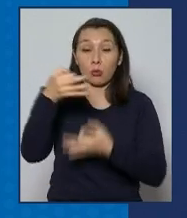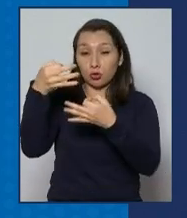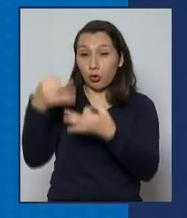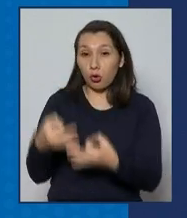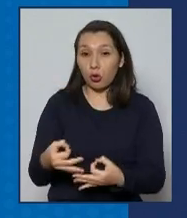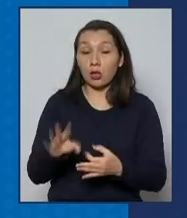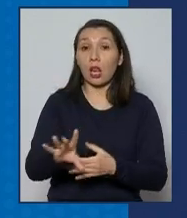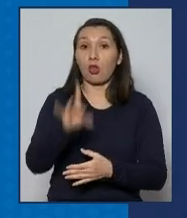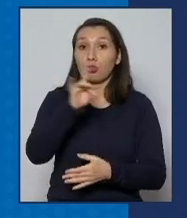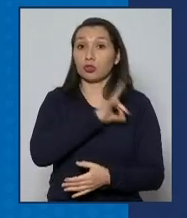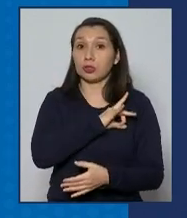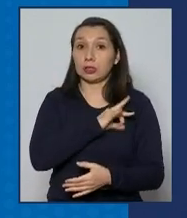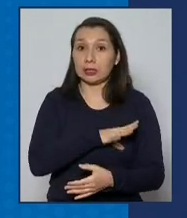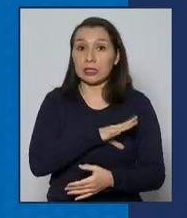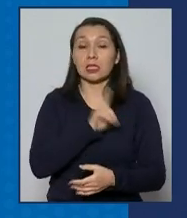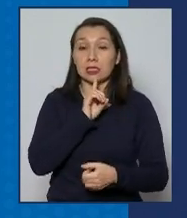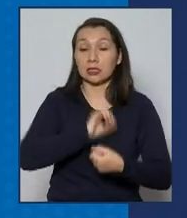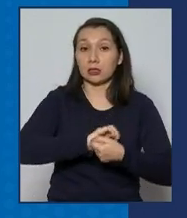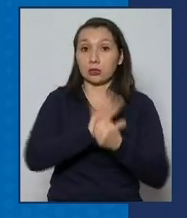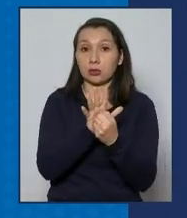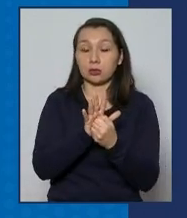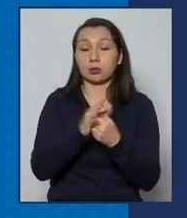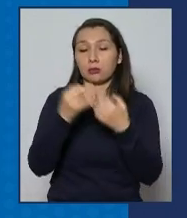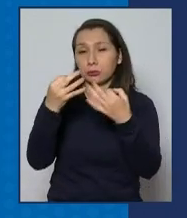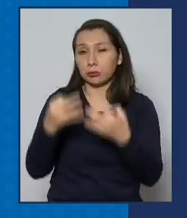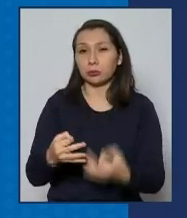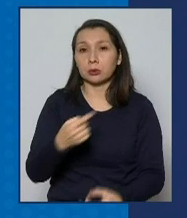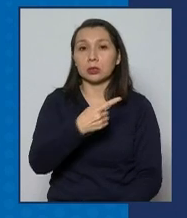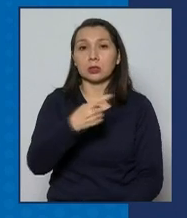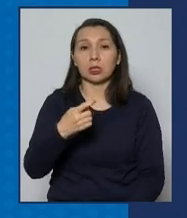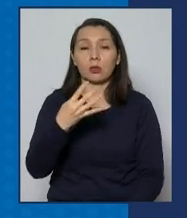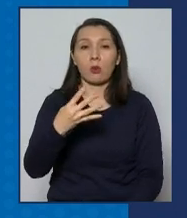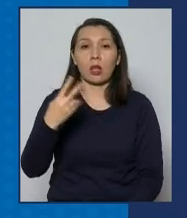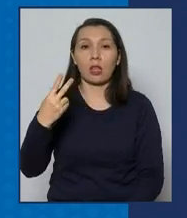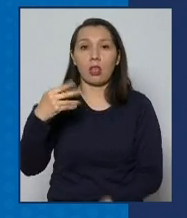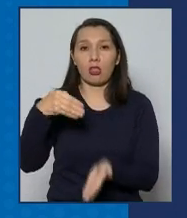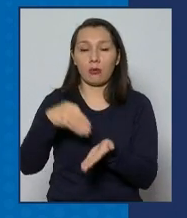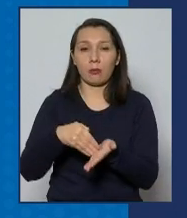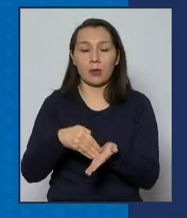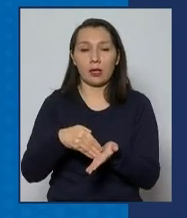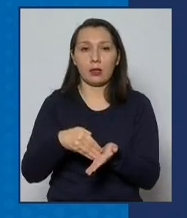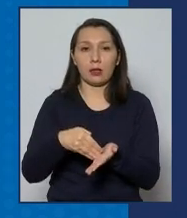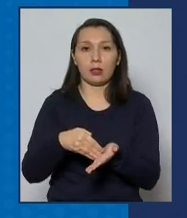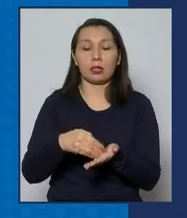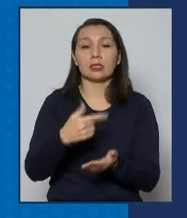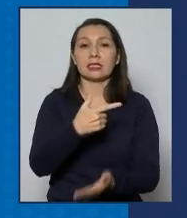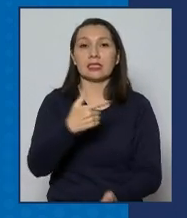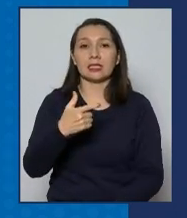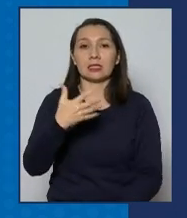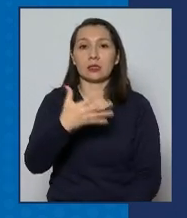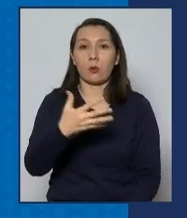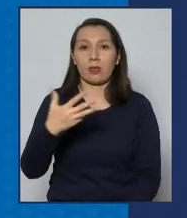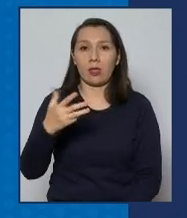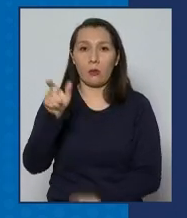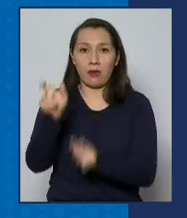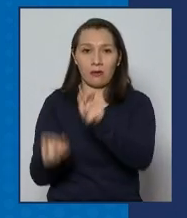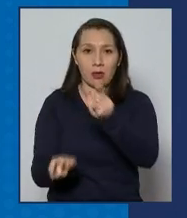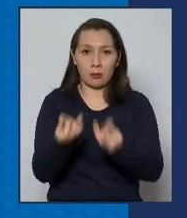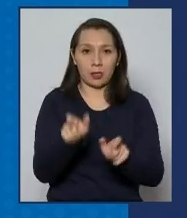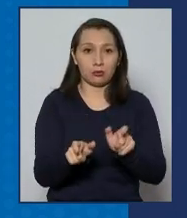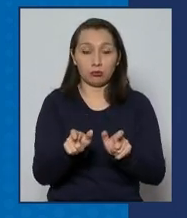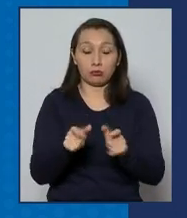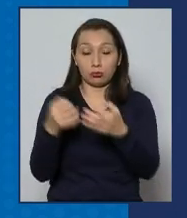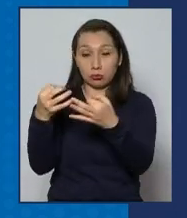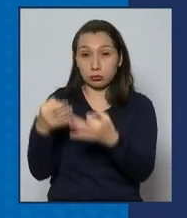diagnosticadas en el país alcanza a 142.759 personas